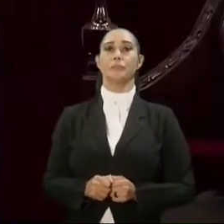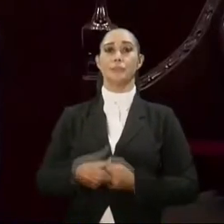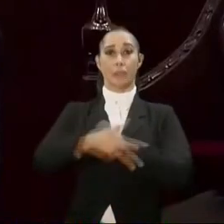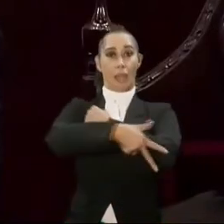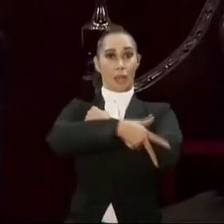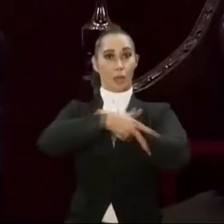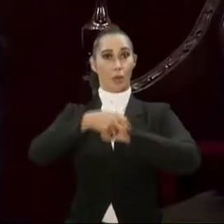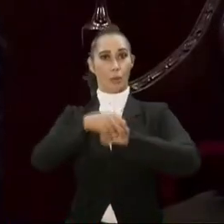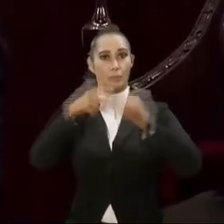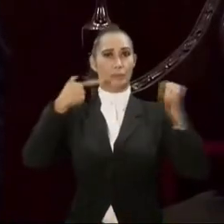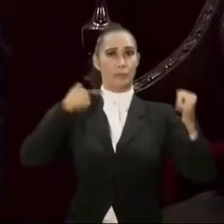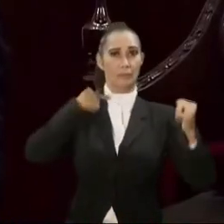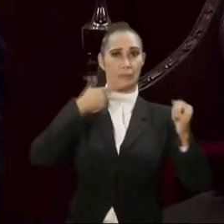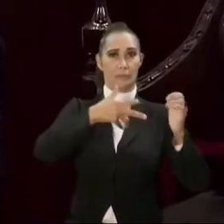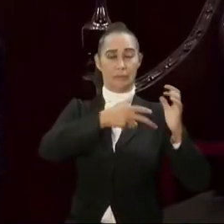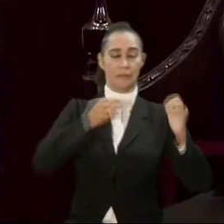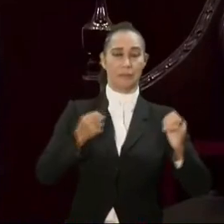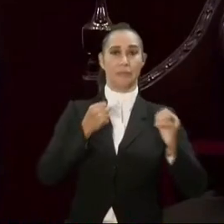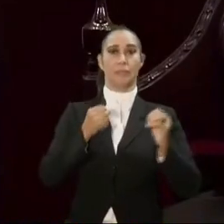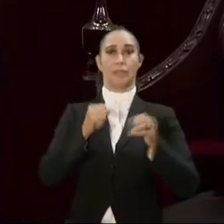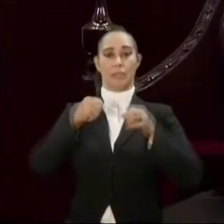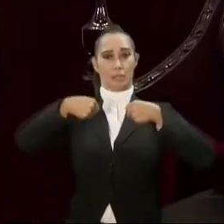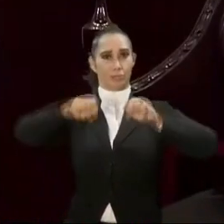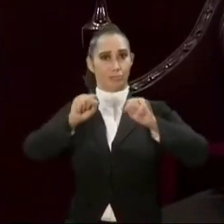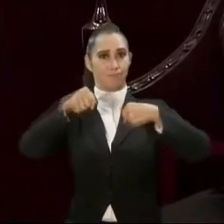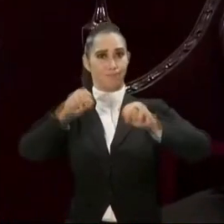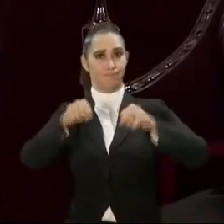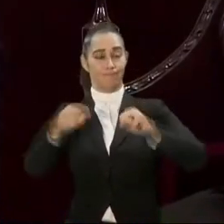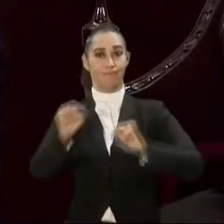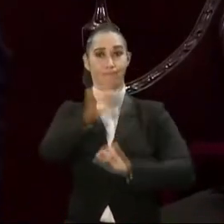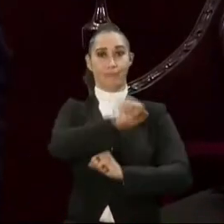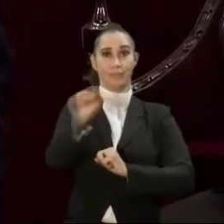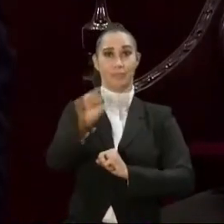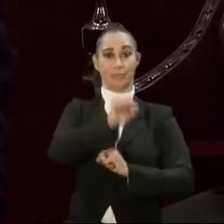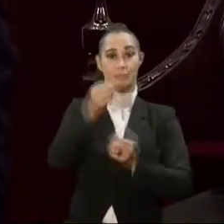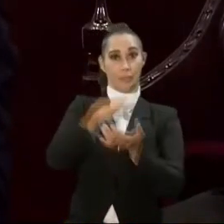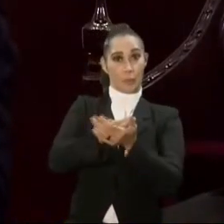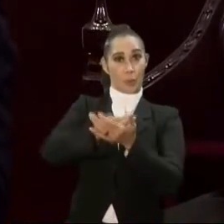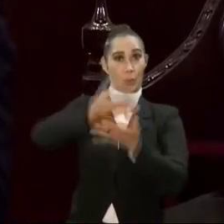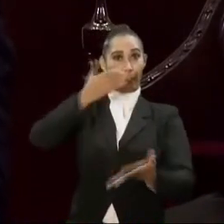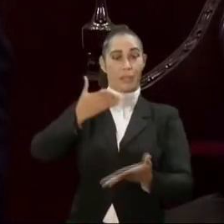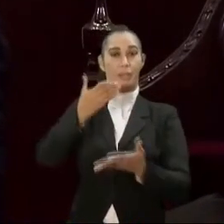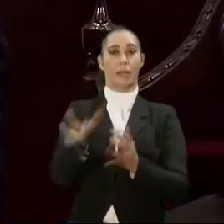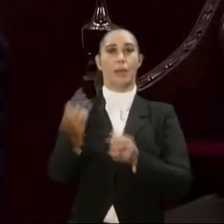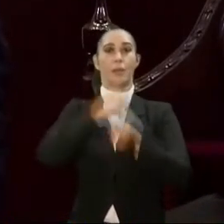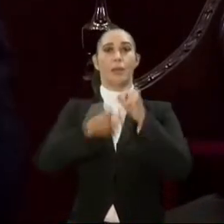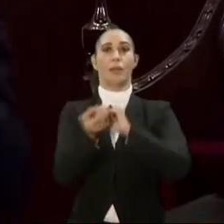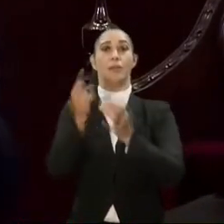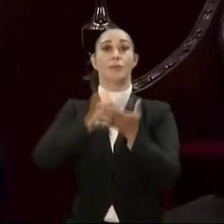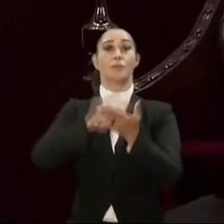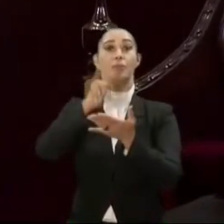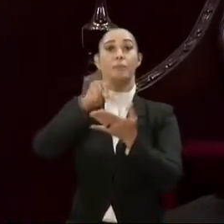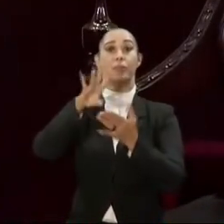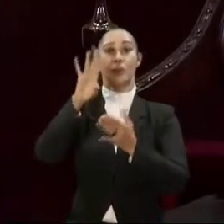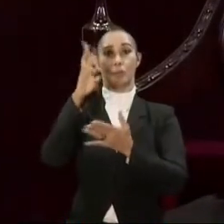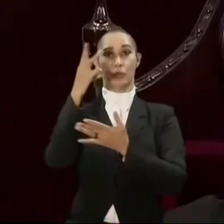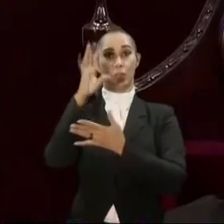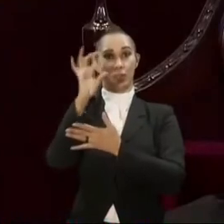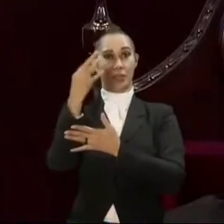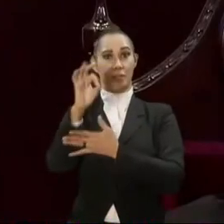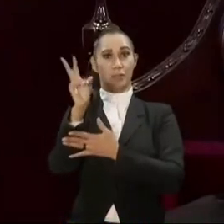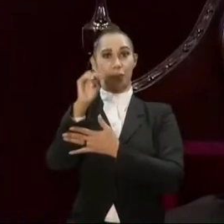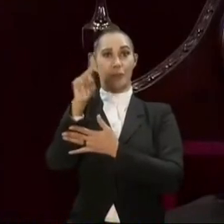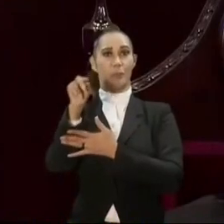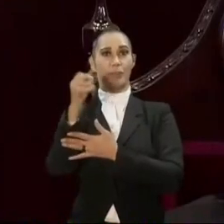robos y a tracos, los robos a motocicletas y a vehículos aumentaron respecto al 2021 un 19% un 21